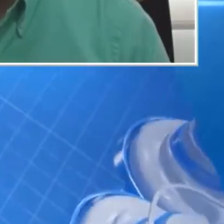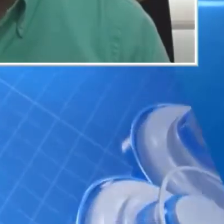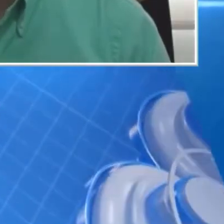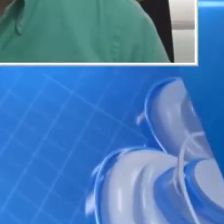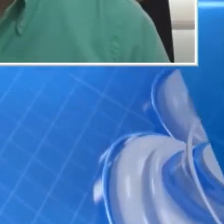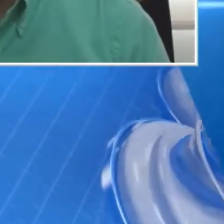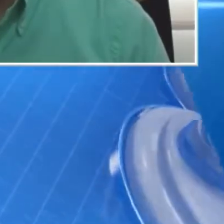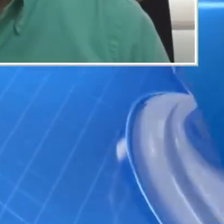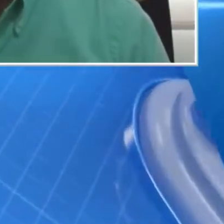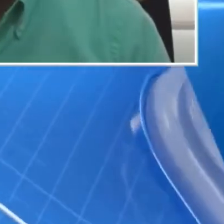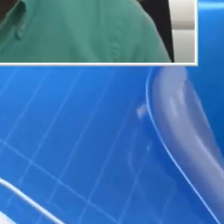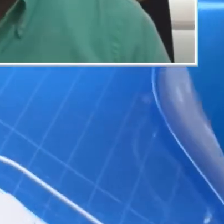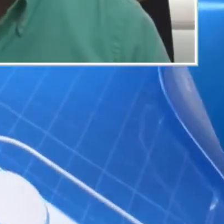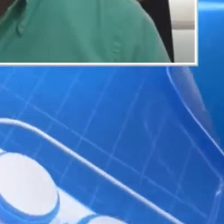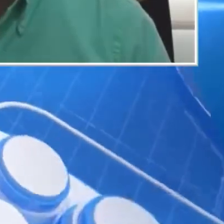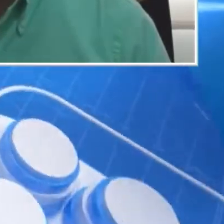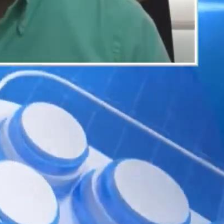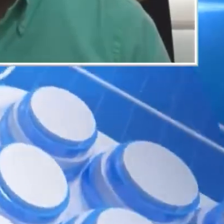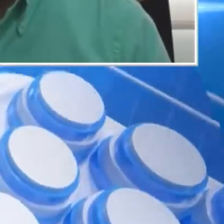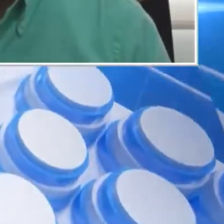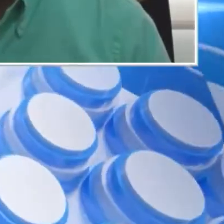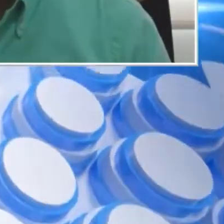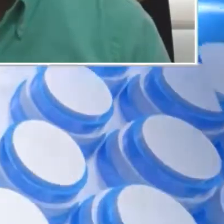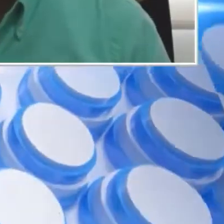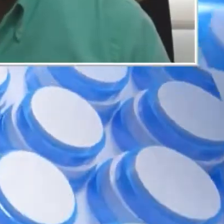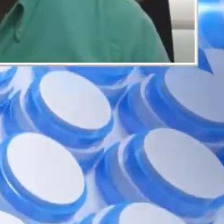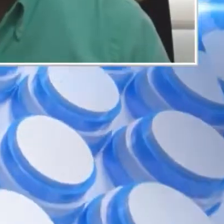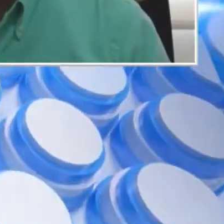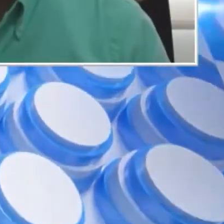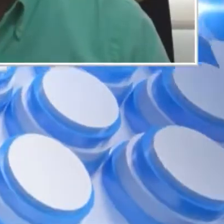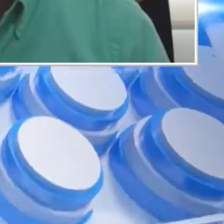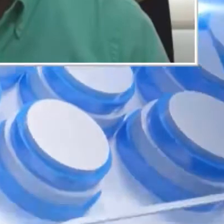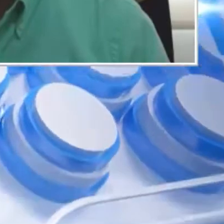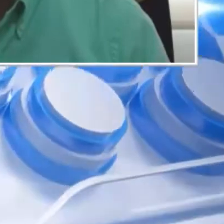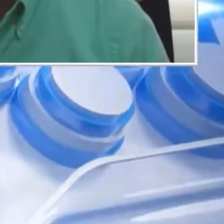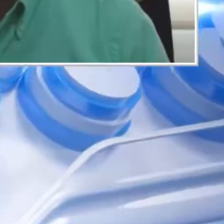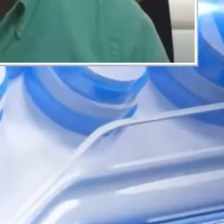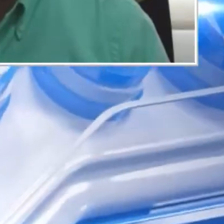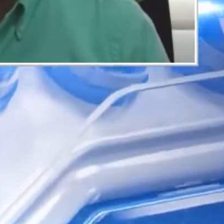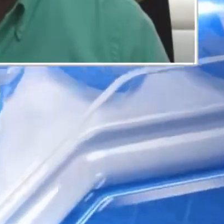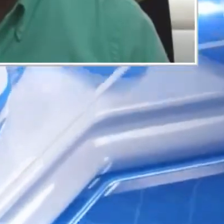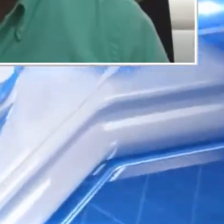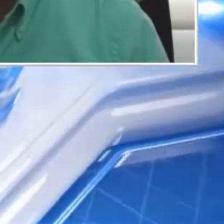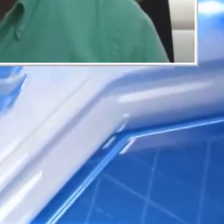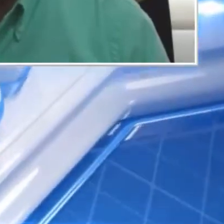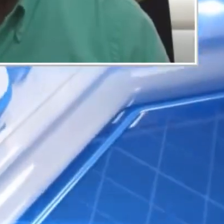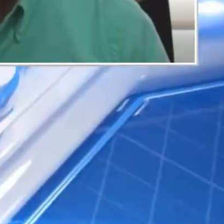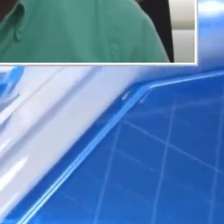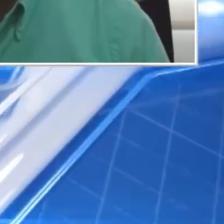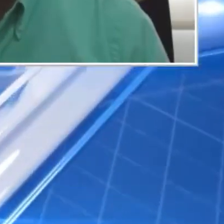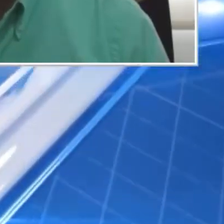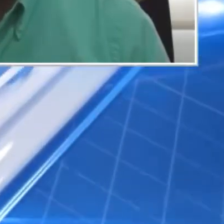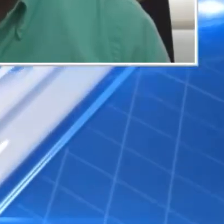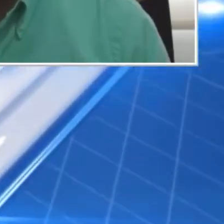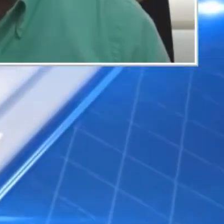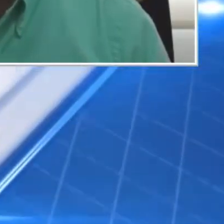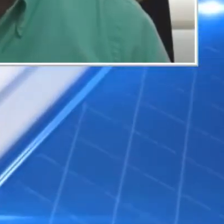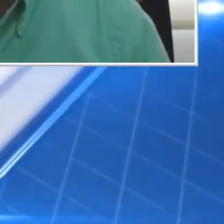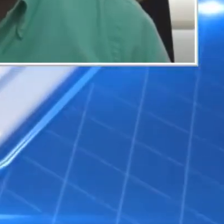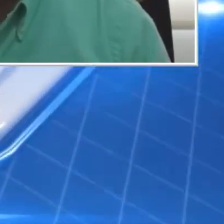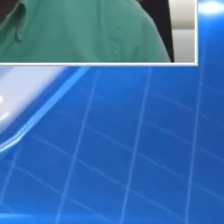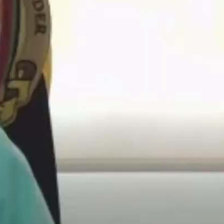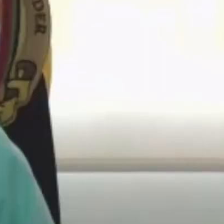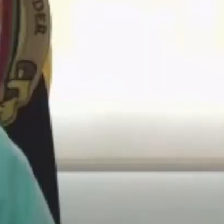a usar los elementos de protección, a tomar estas medidas que es la mejor estrategia para poder lograr. No hay UCI,